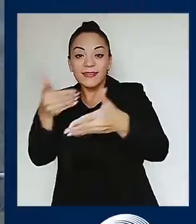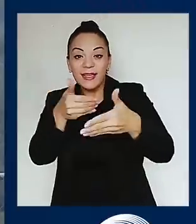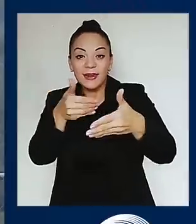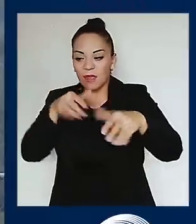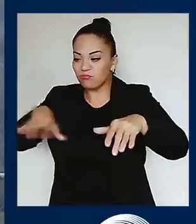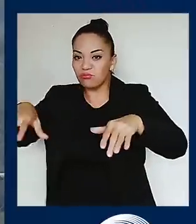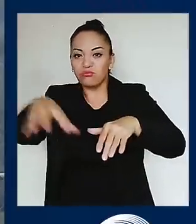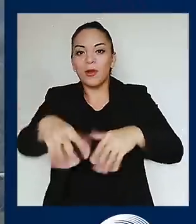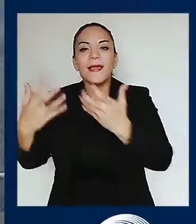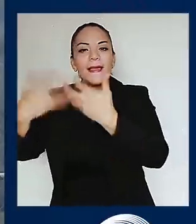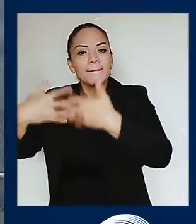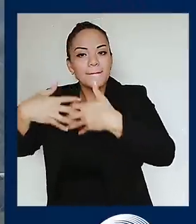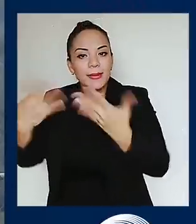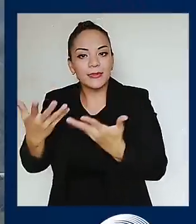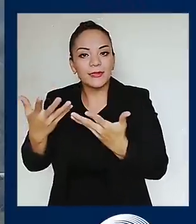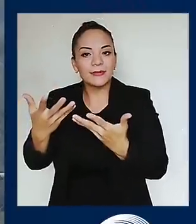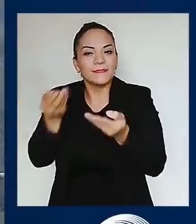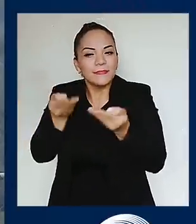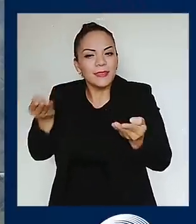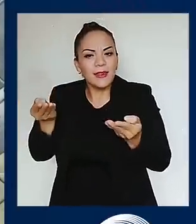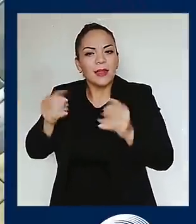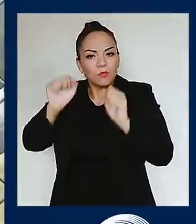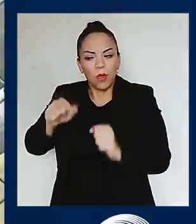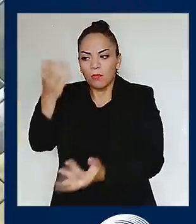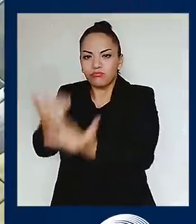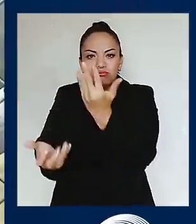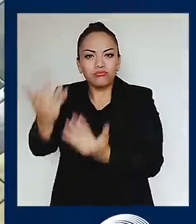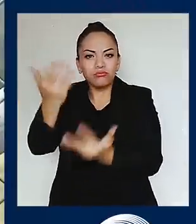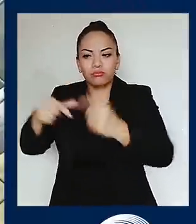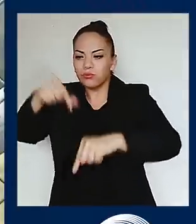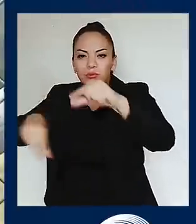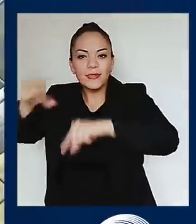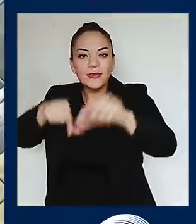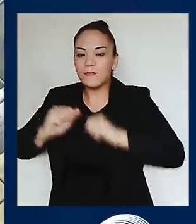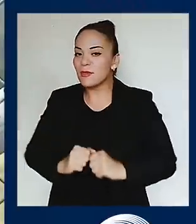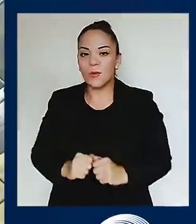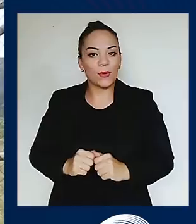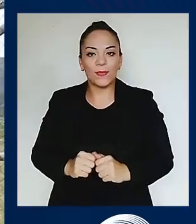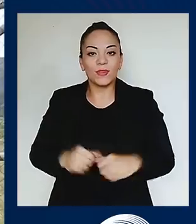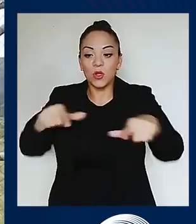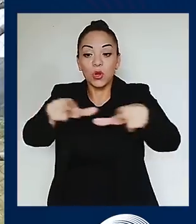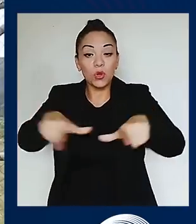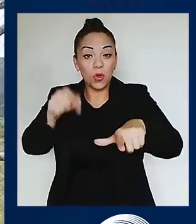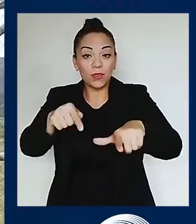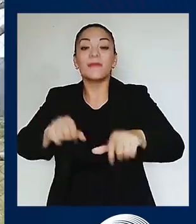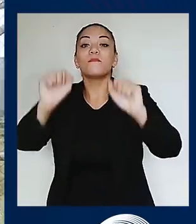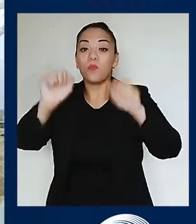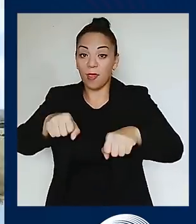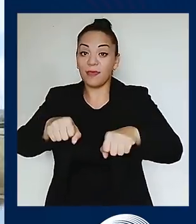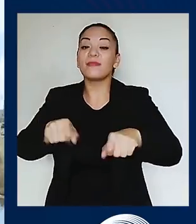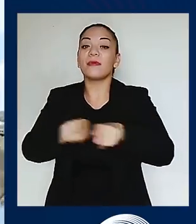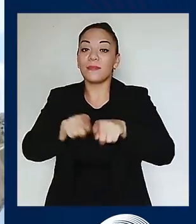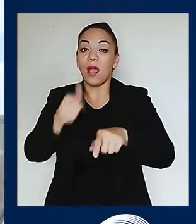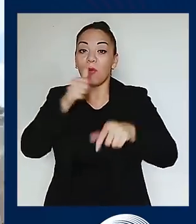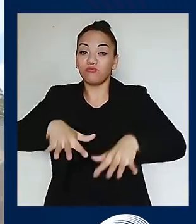materiales inflamables y peligrosos, en un terreno propenso a inundaciones, y por si